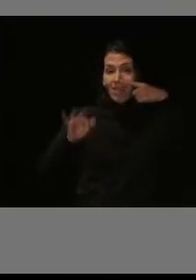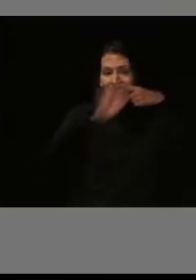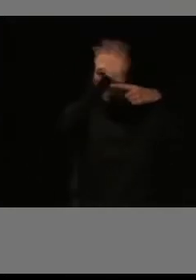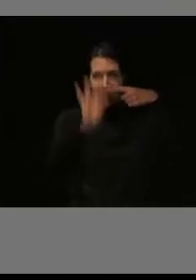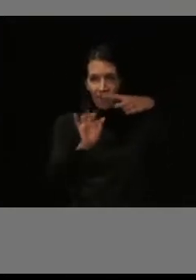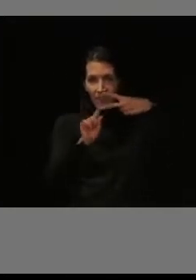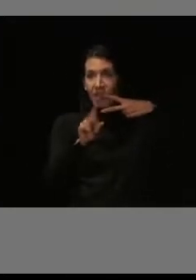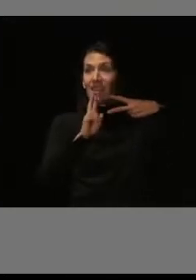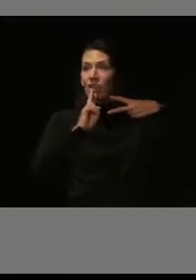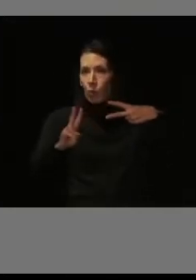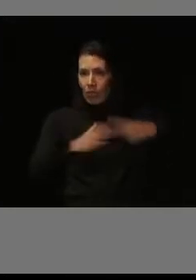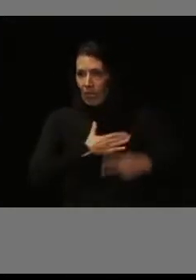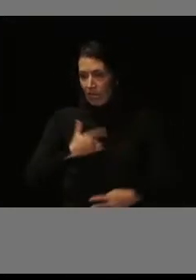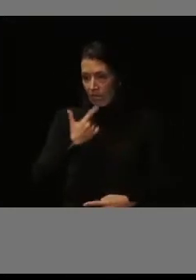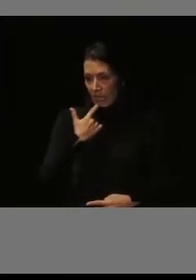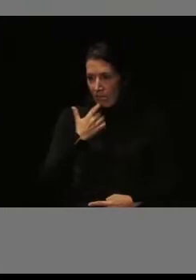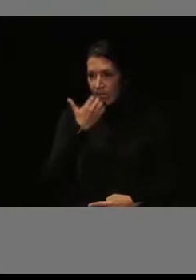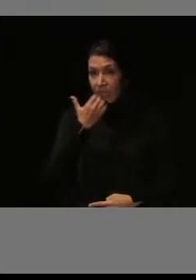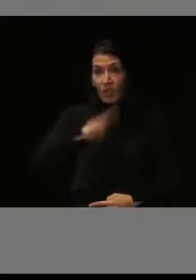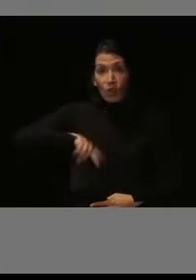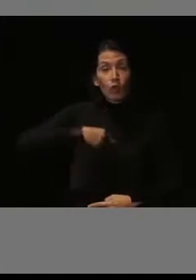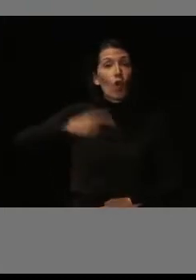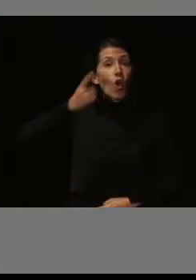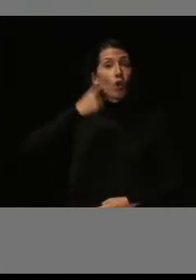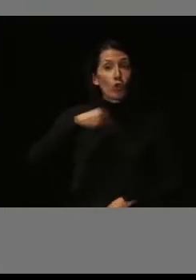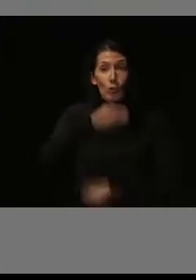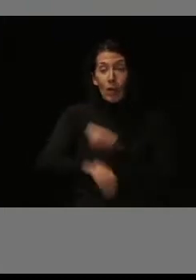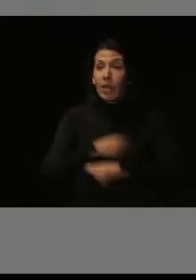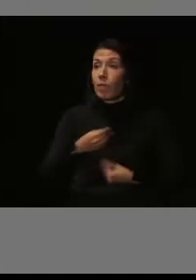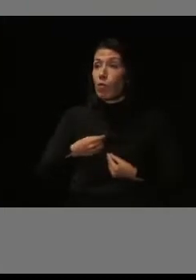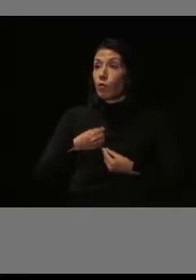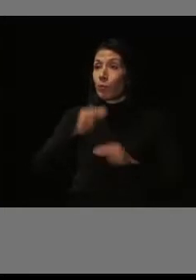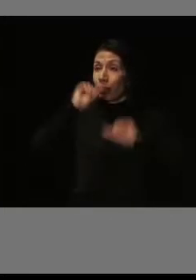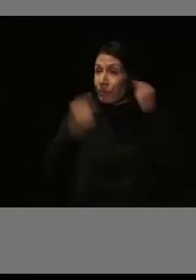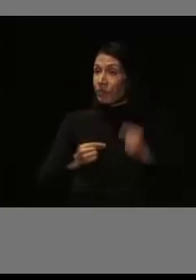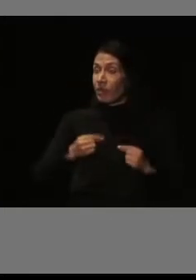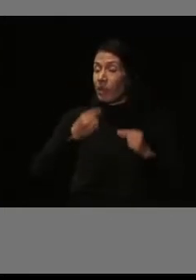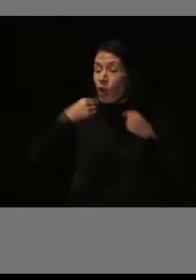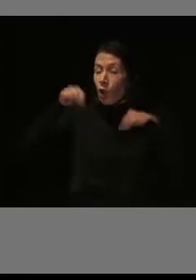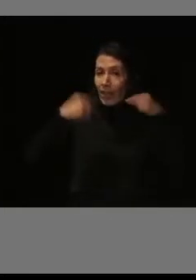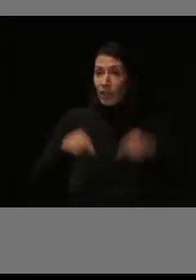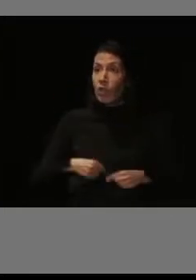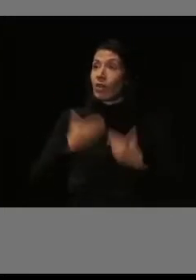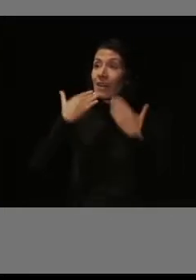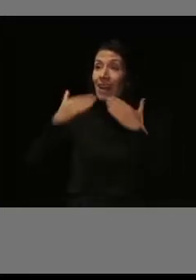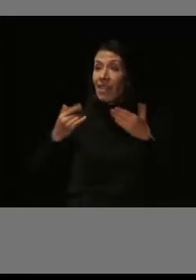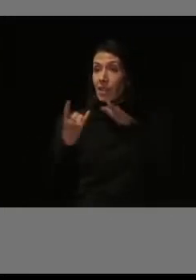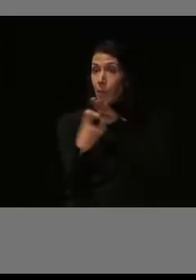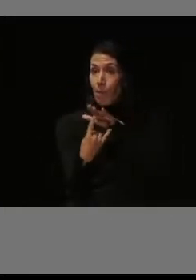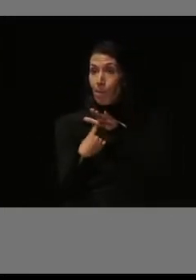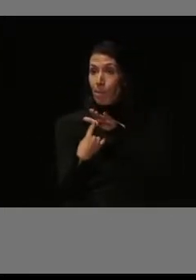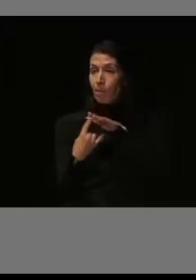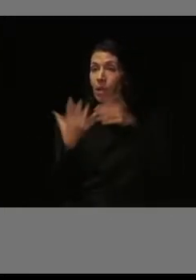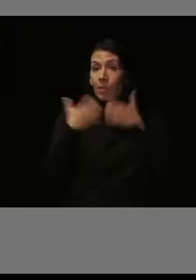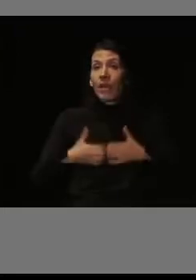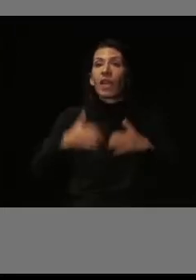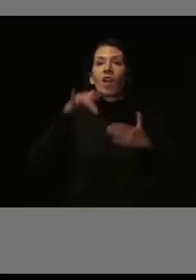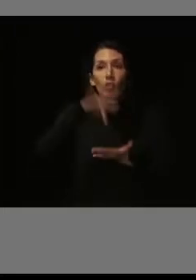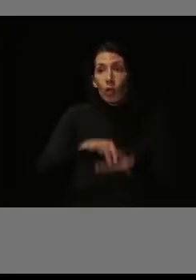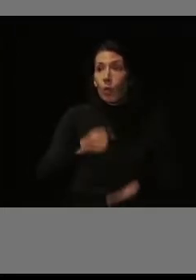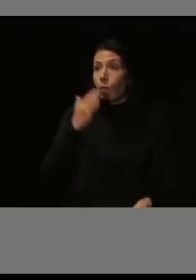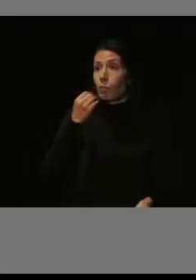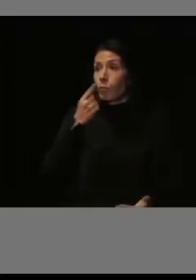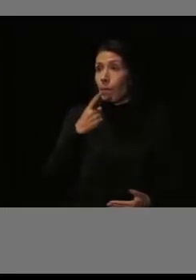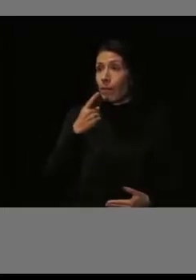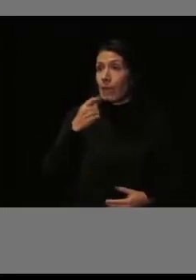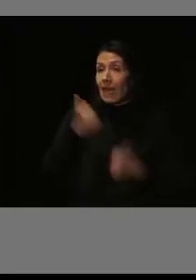¿esto qué implicó? Pues que si nosotros hacemos habitualmente la corrección a través de una máquina correctora automática, en este caso tuvimos que corregirlo cerca de mil